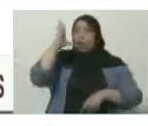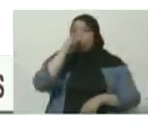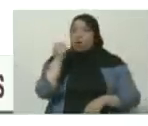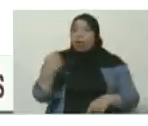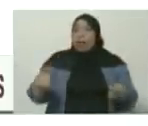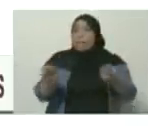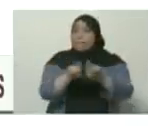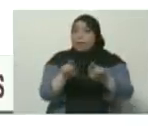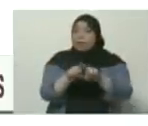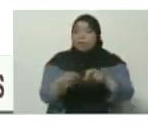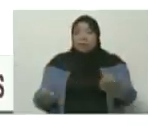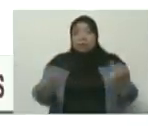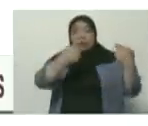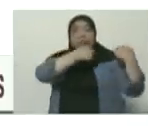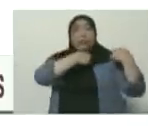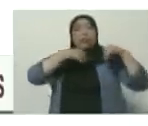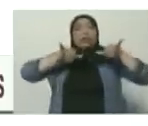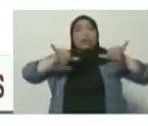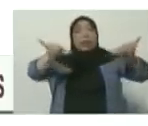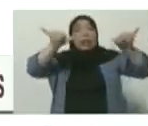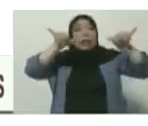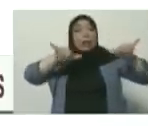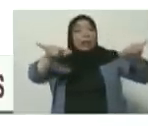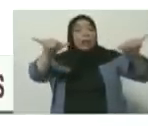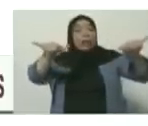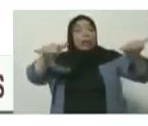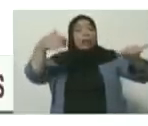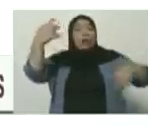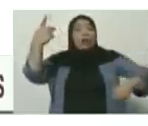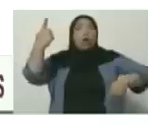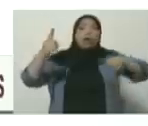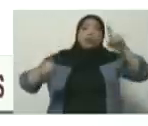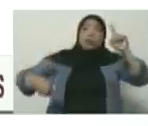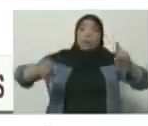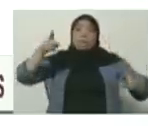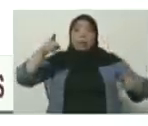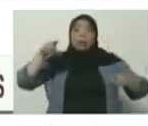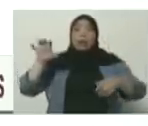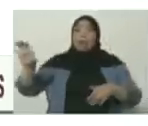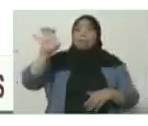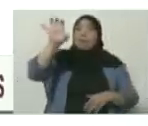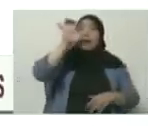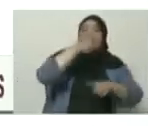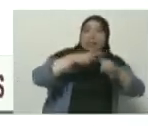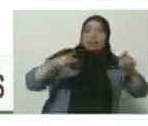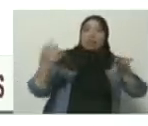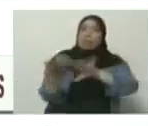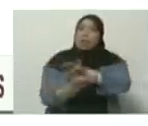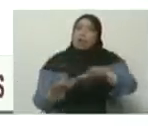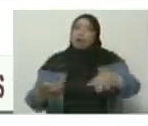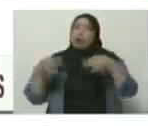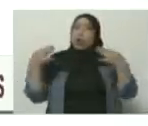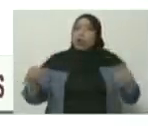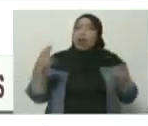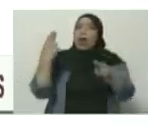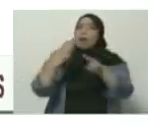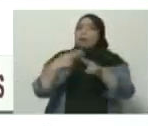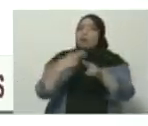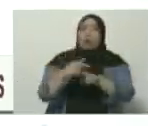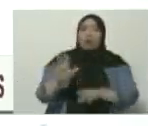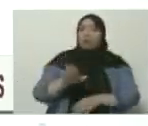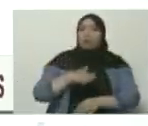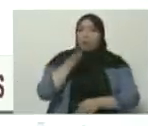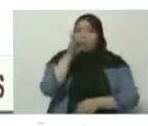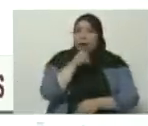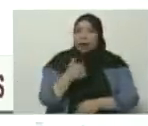responsabilidad que con los países que han emitido una gran cantidad de gases de efecto invernadero. Exactamente, mi vice. El sistema